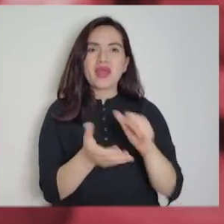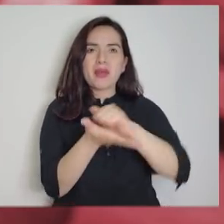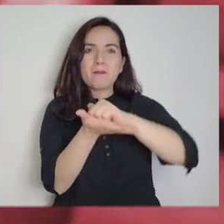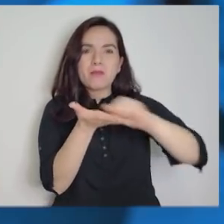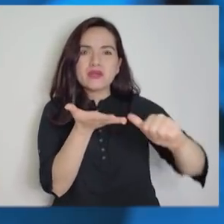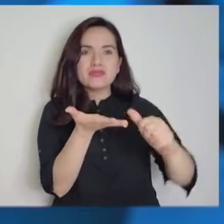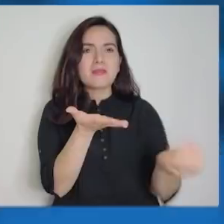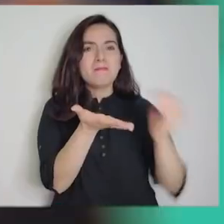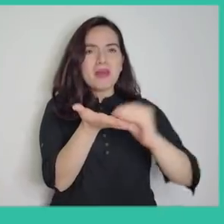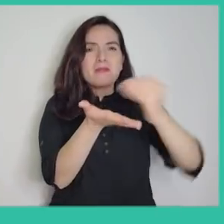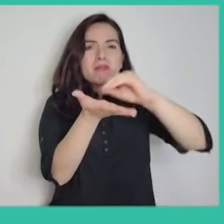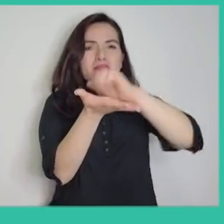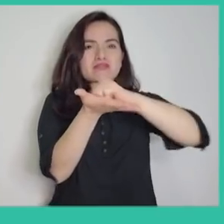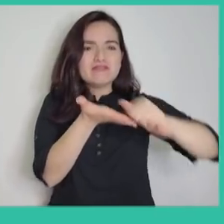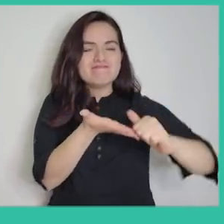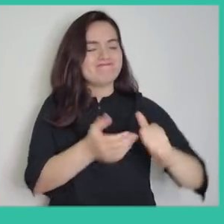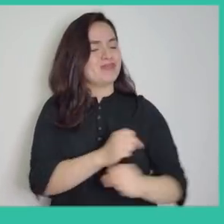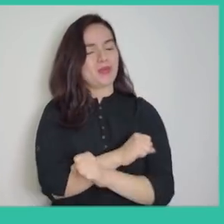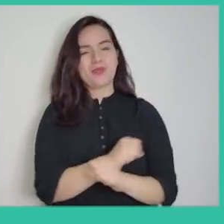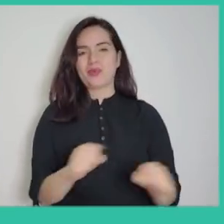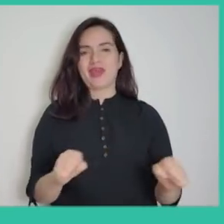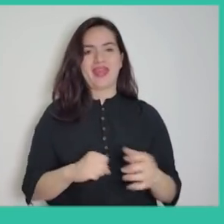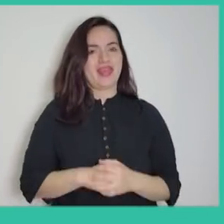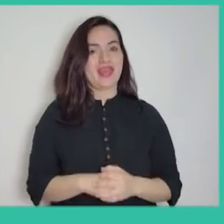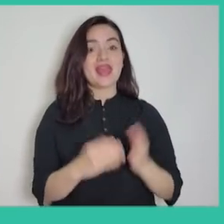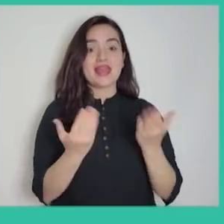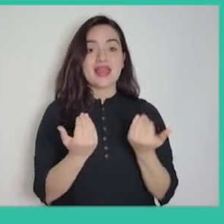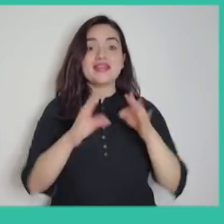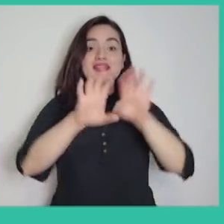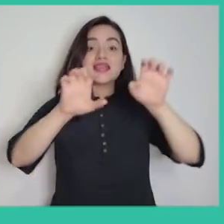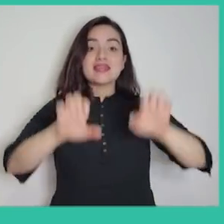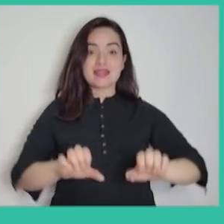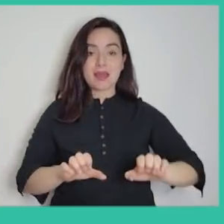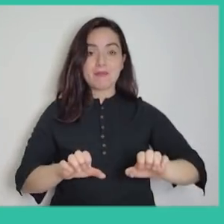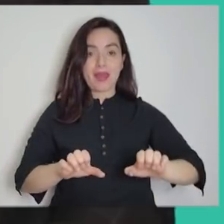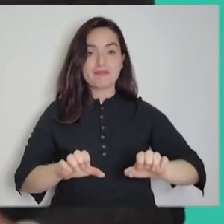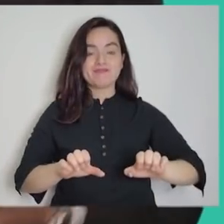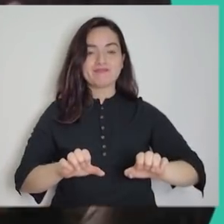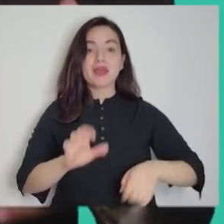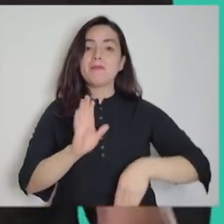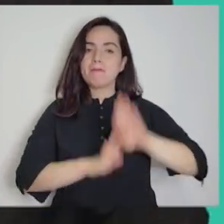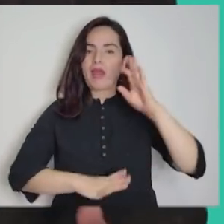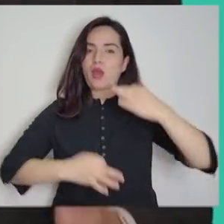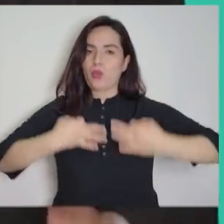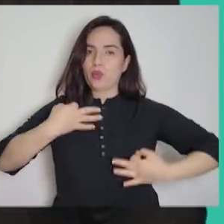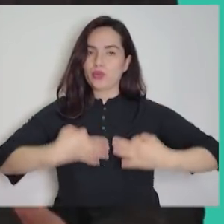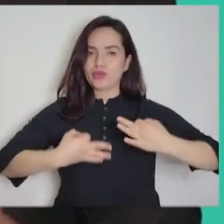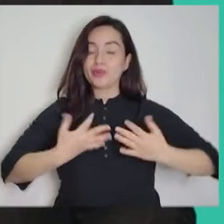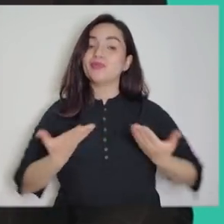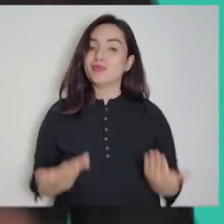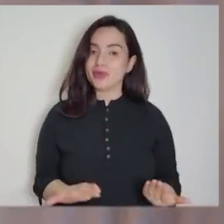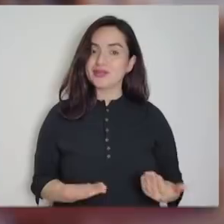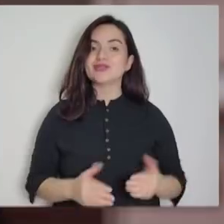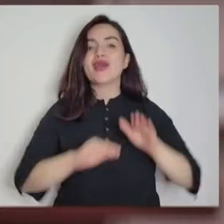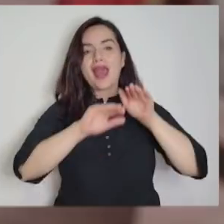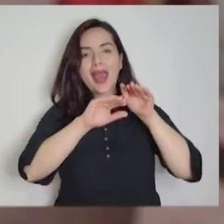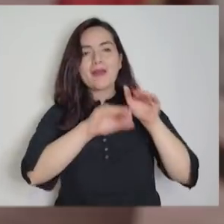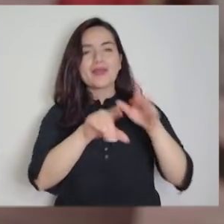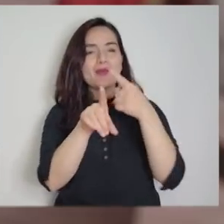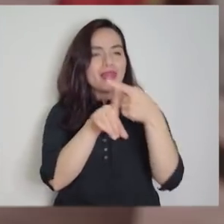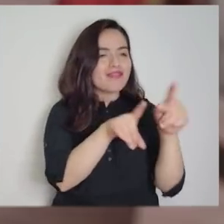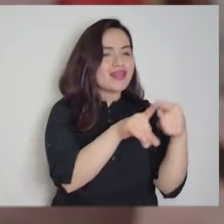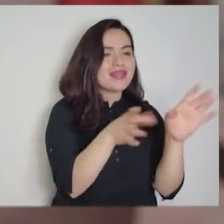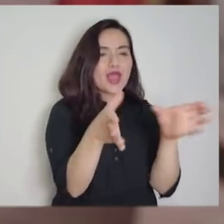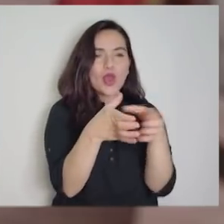parte sobre parte. Tenemos que entender que necesitamos que el sistema sea mucho más justo. Por eso